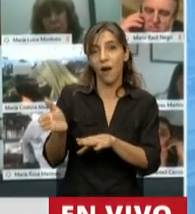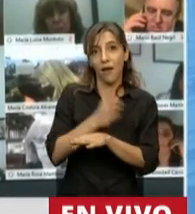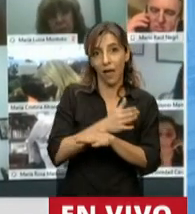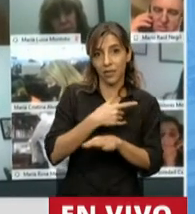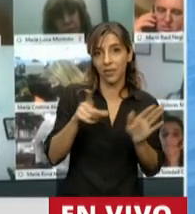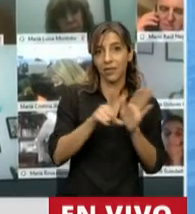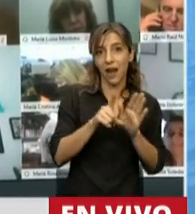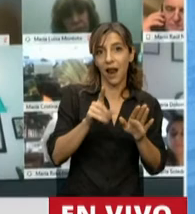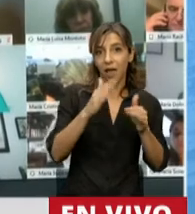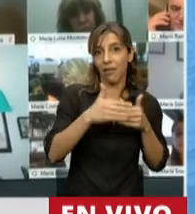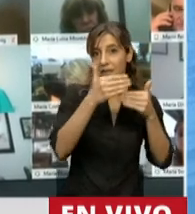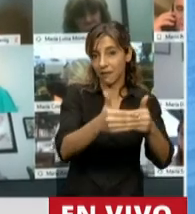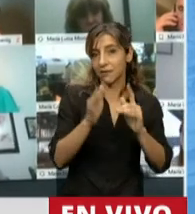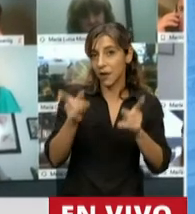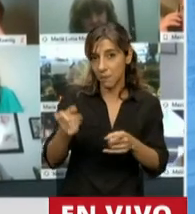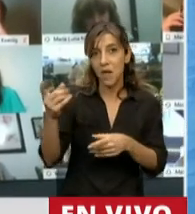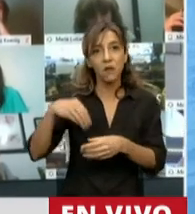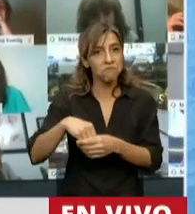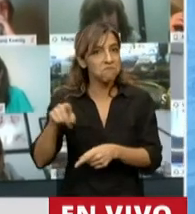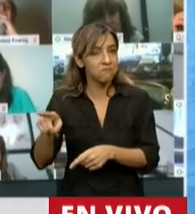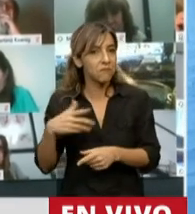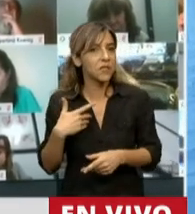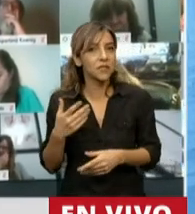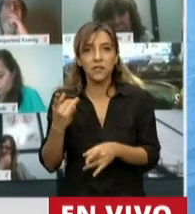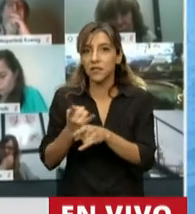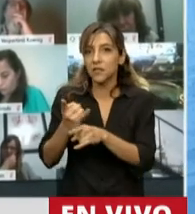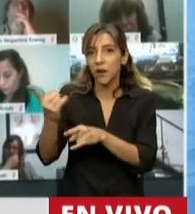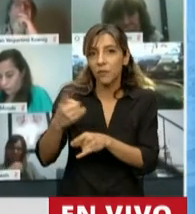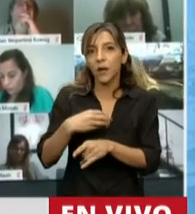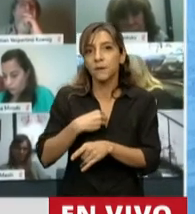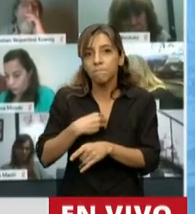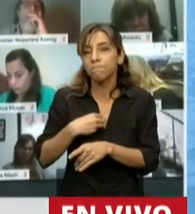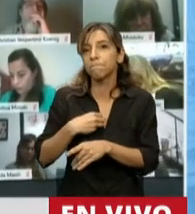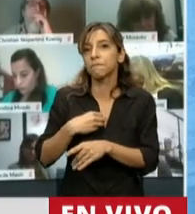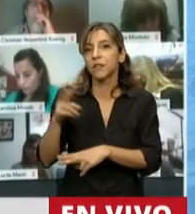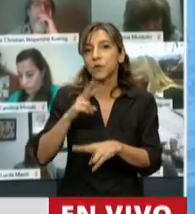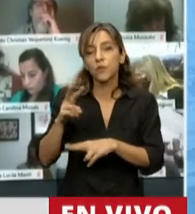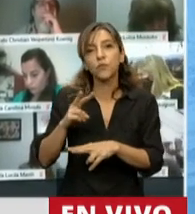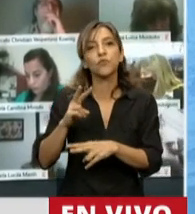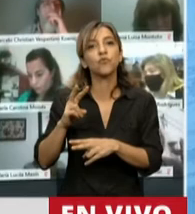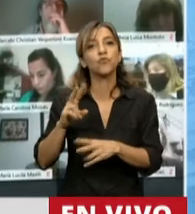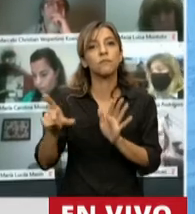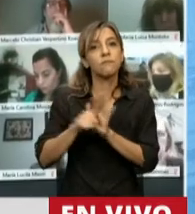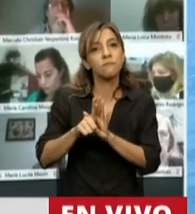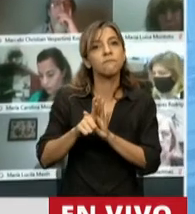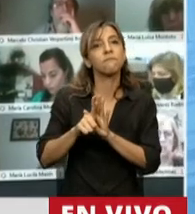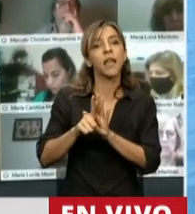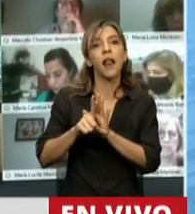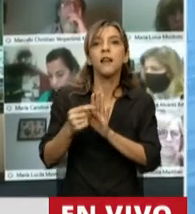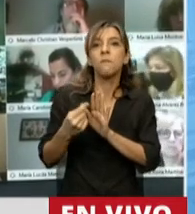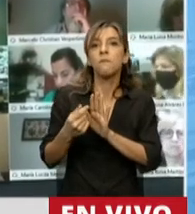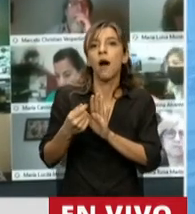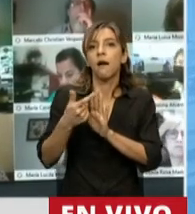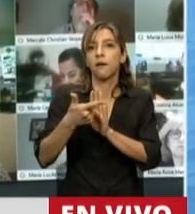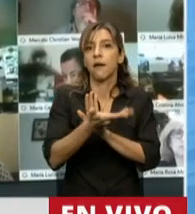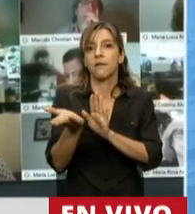Vi su vocación de tratar de construir una ley que nos